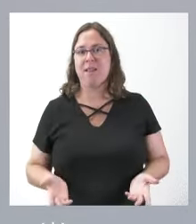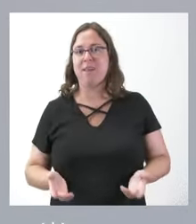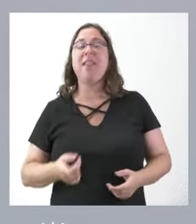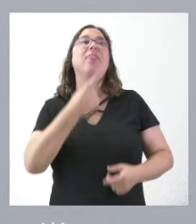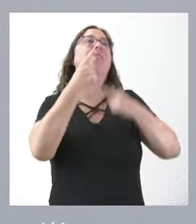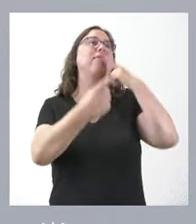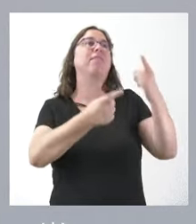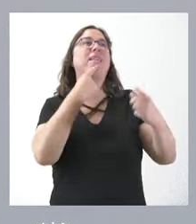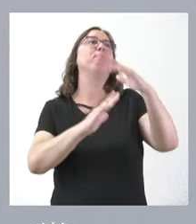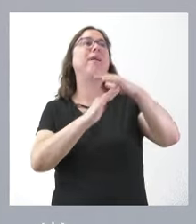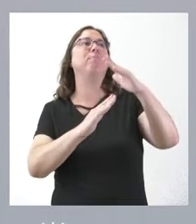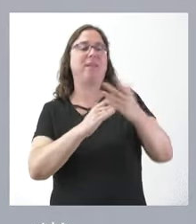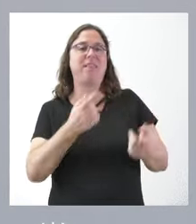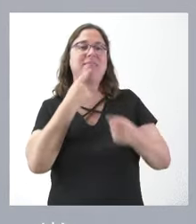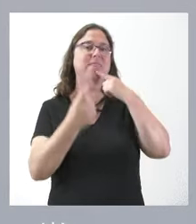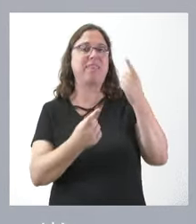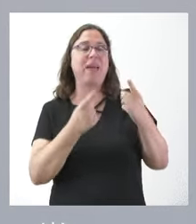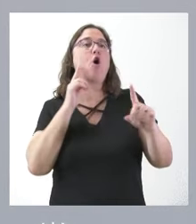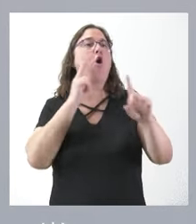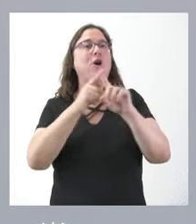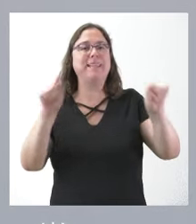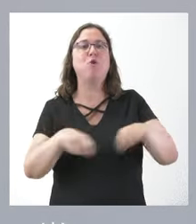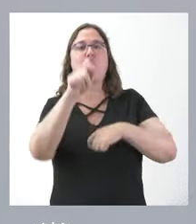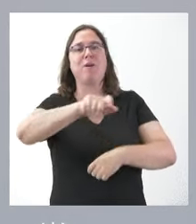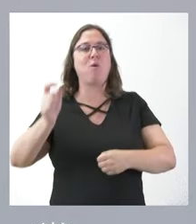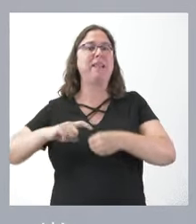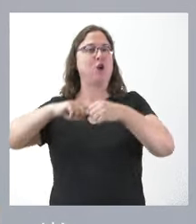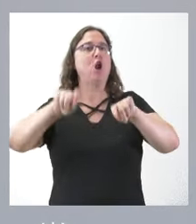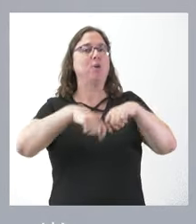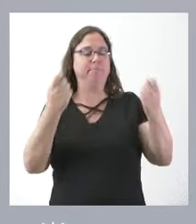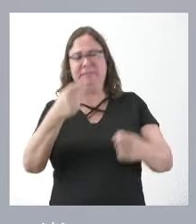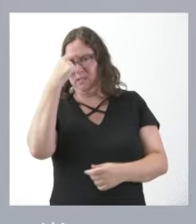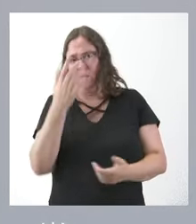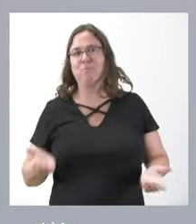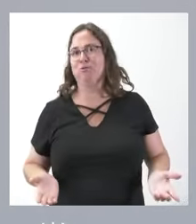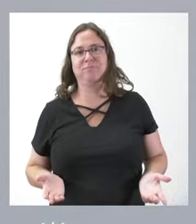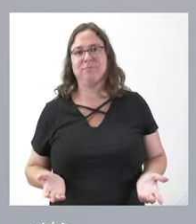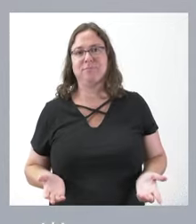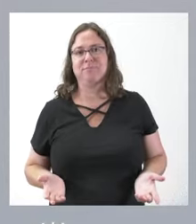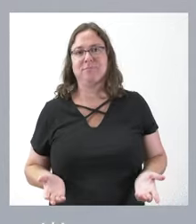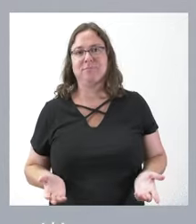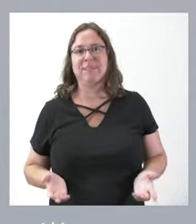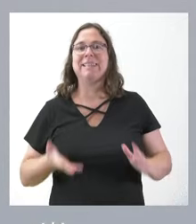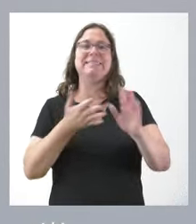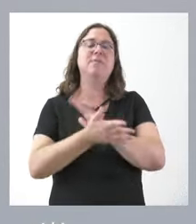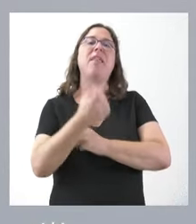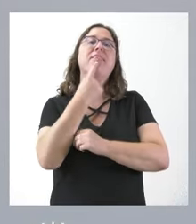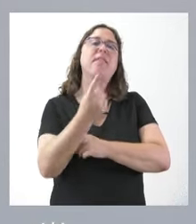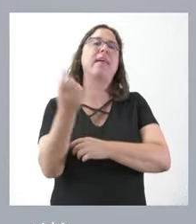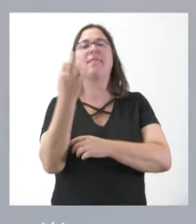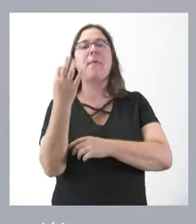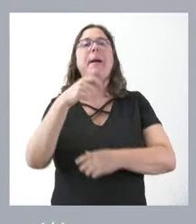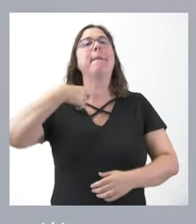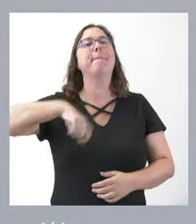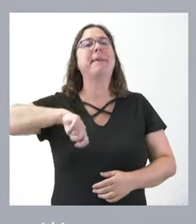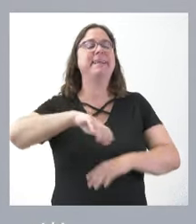de decir que lo que se propone rompe la igualdad y rompe la solidaridad. Eso ya lo sabemos. No se trata de decir que tenemos un presidente